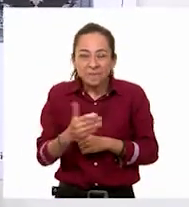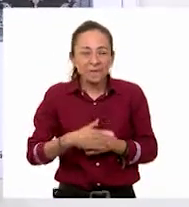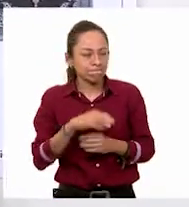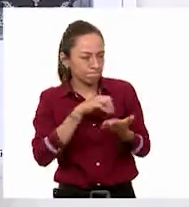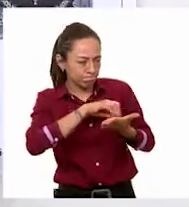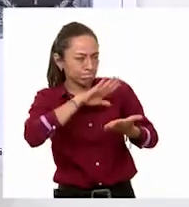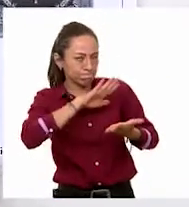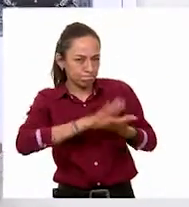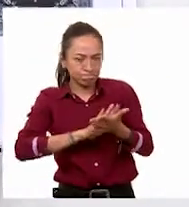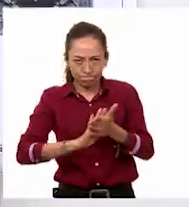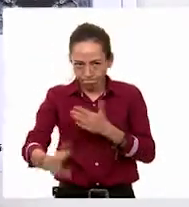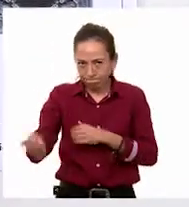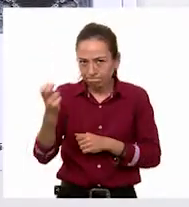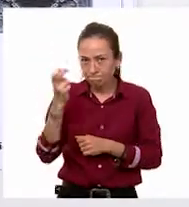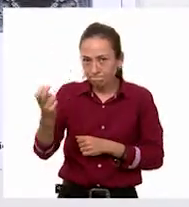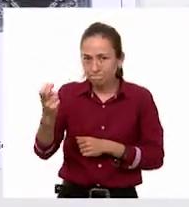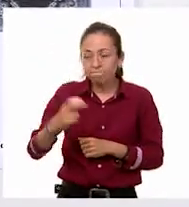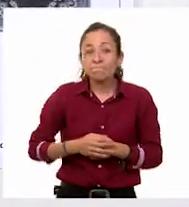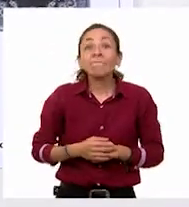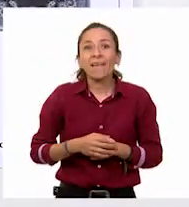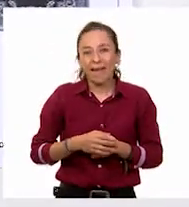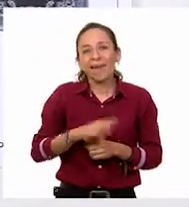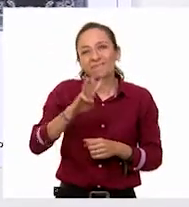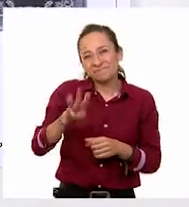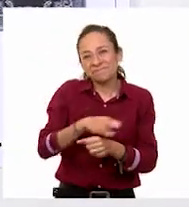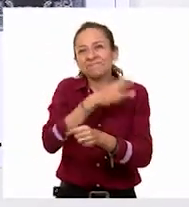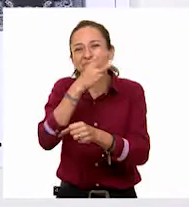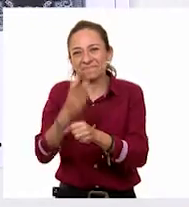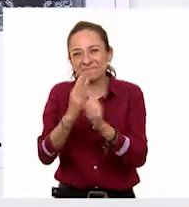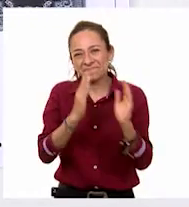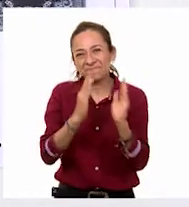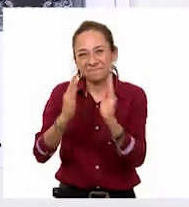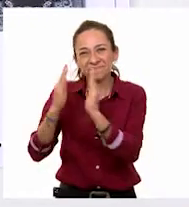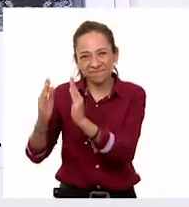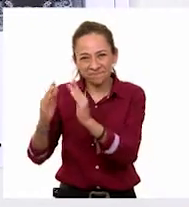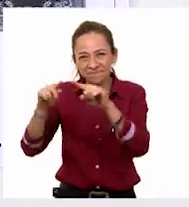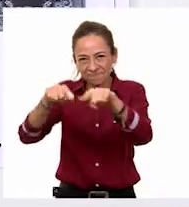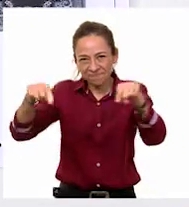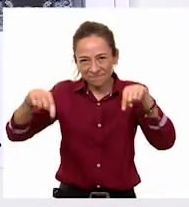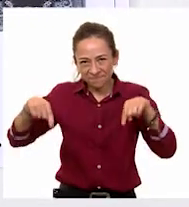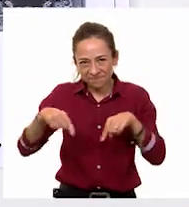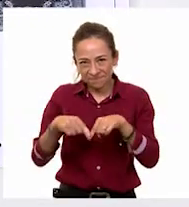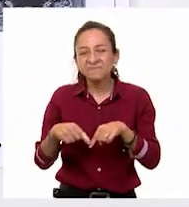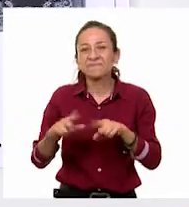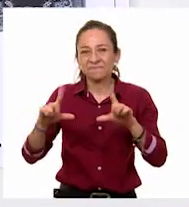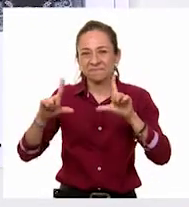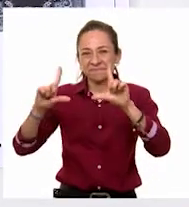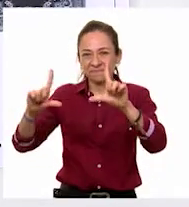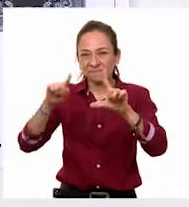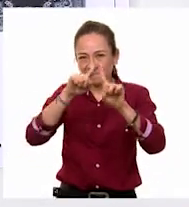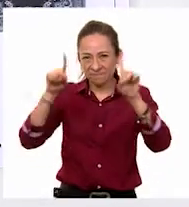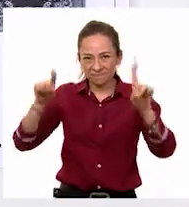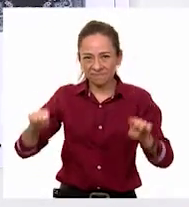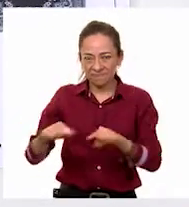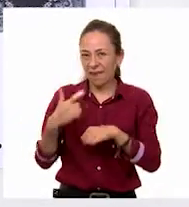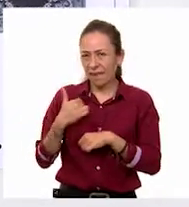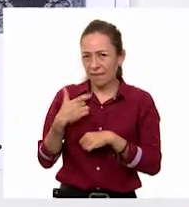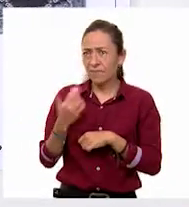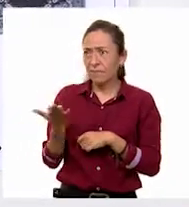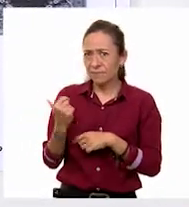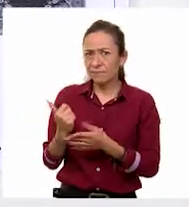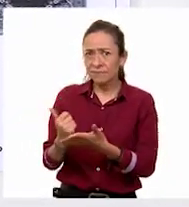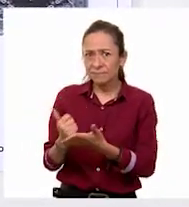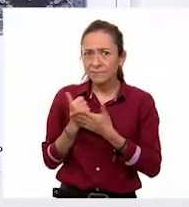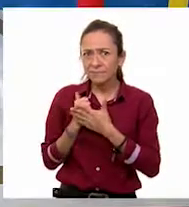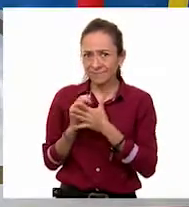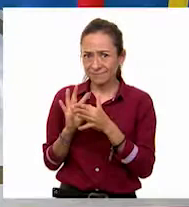Y entonces ahora sí ya podemos sacar el de la tercera alfombra. Maestro, igual me vas ayudando a escribir la tablita de aquel lado. gusto,